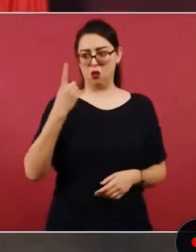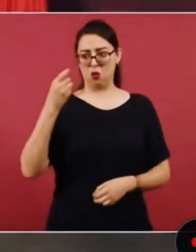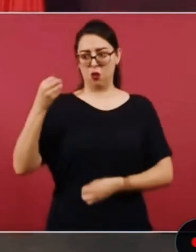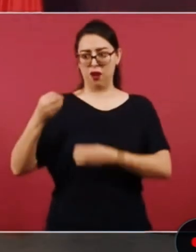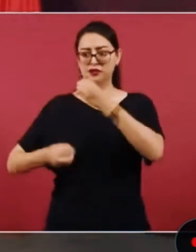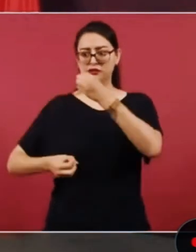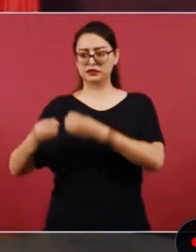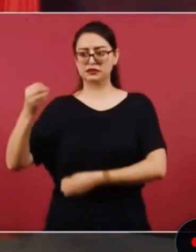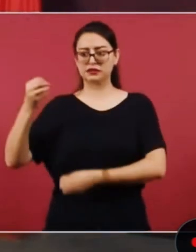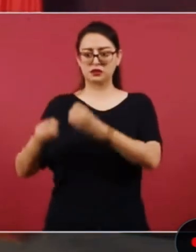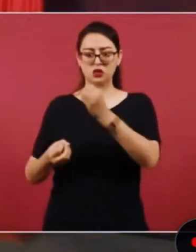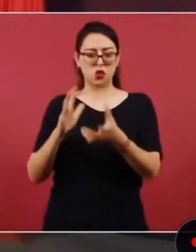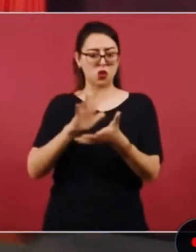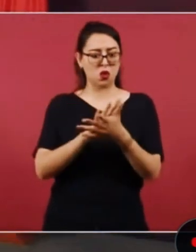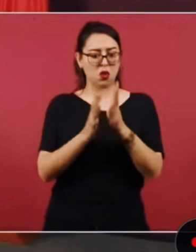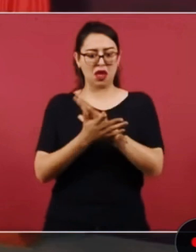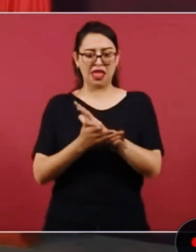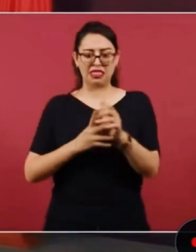y ahora